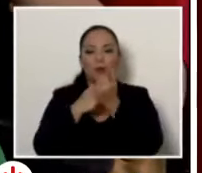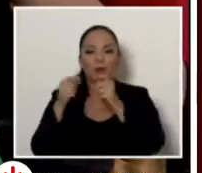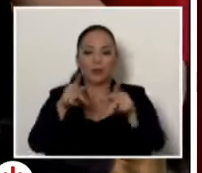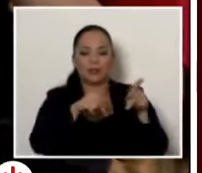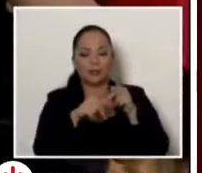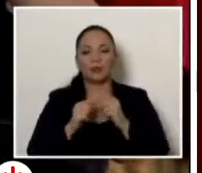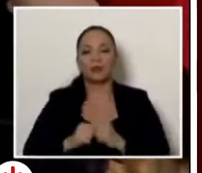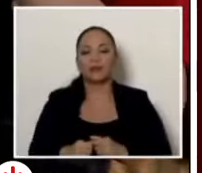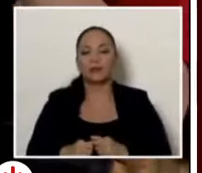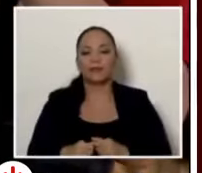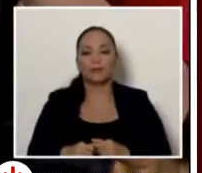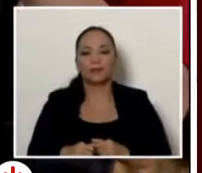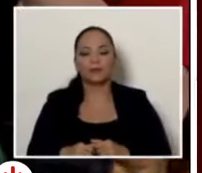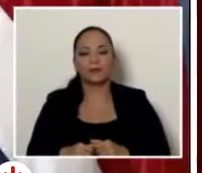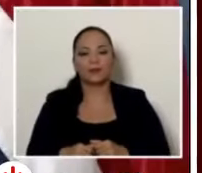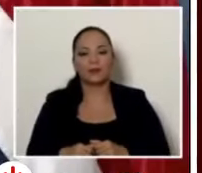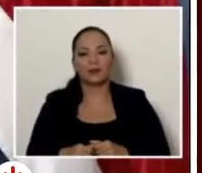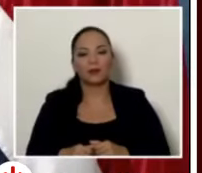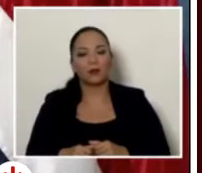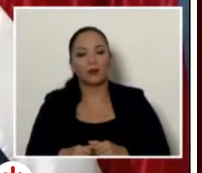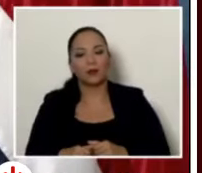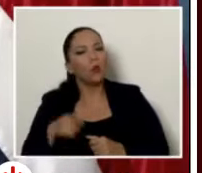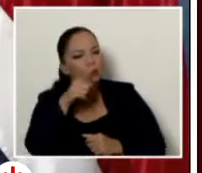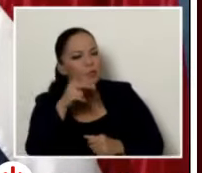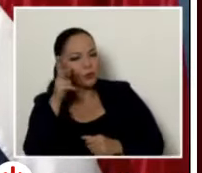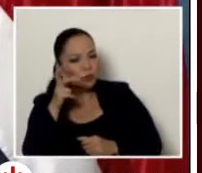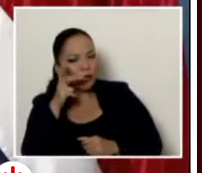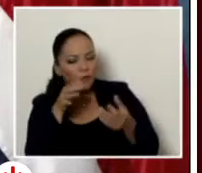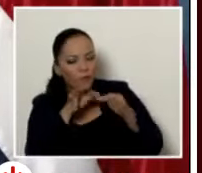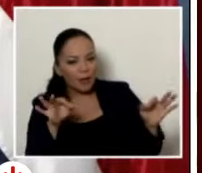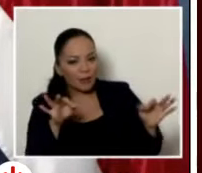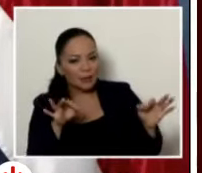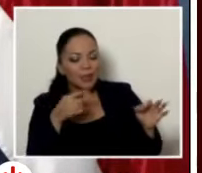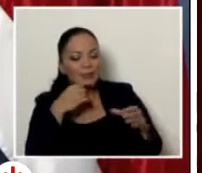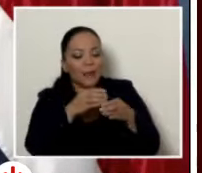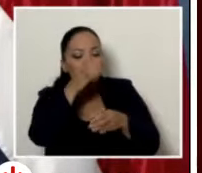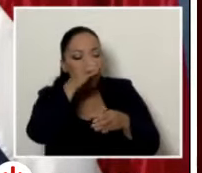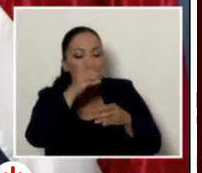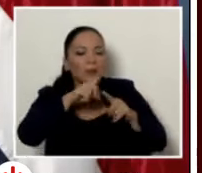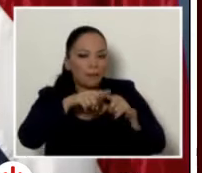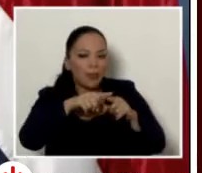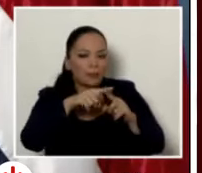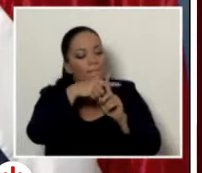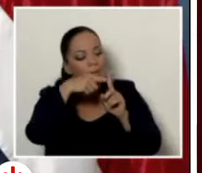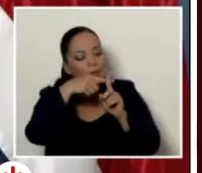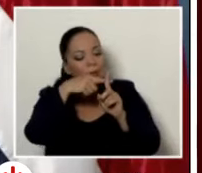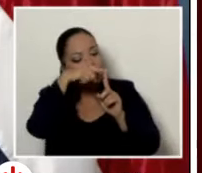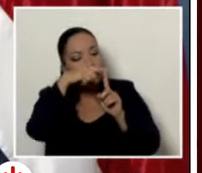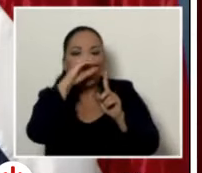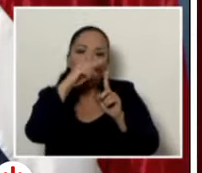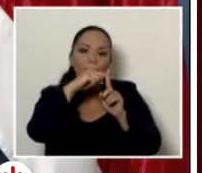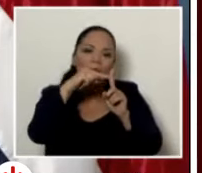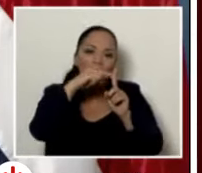ciudadanía usted dio la expresión de que el vaso está medio lleno o está medio vacío depende quien lo vea para un medio